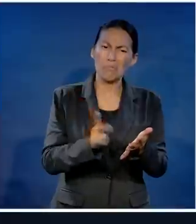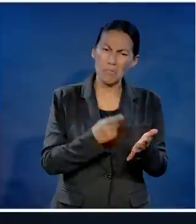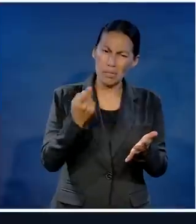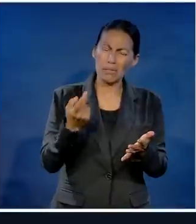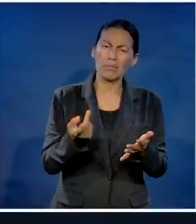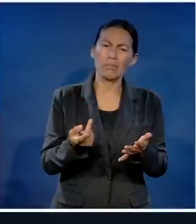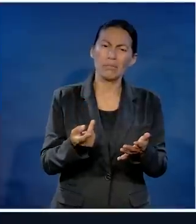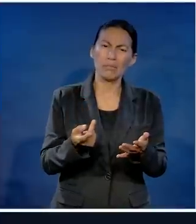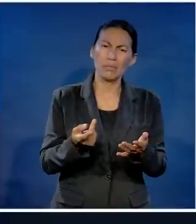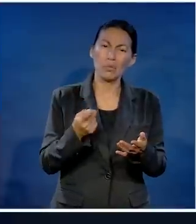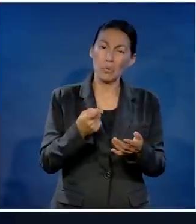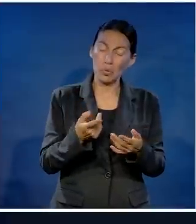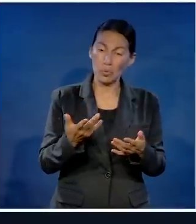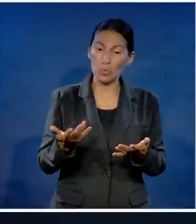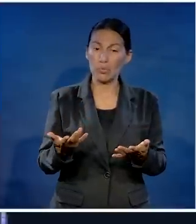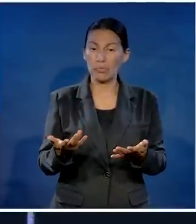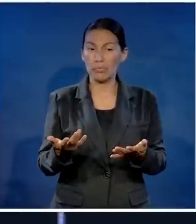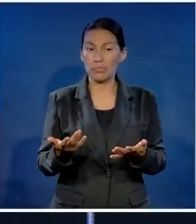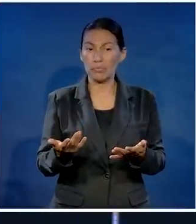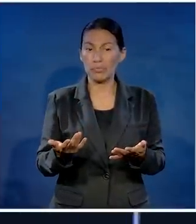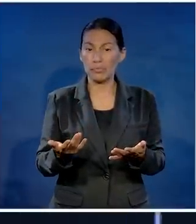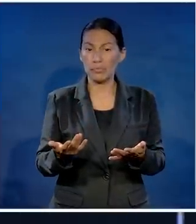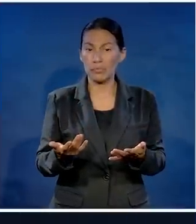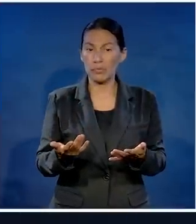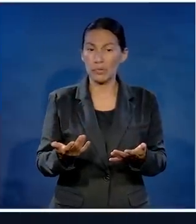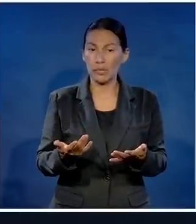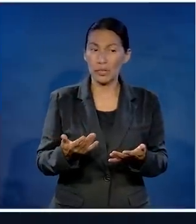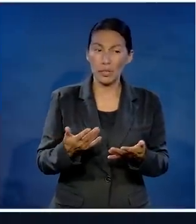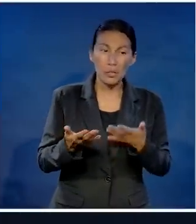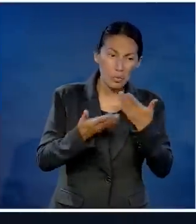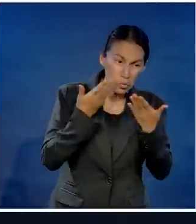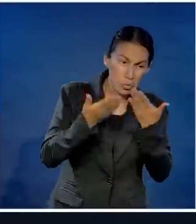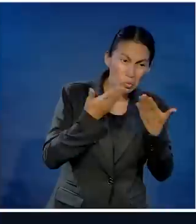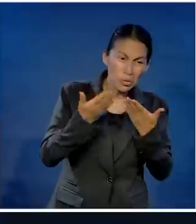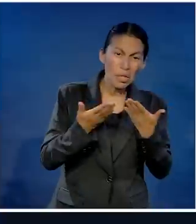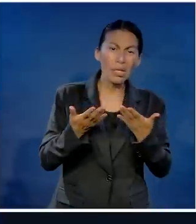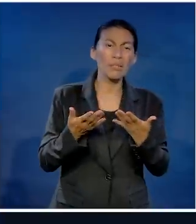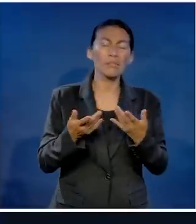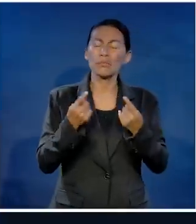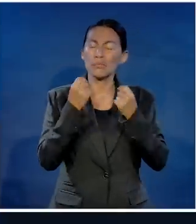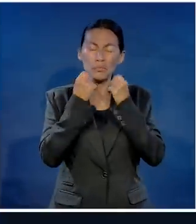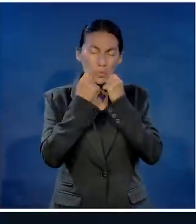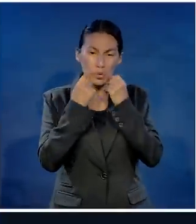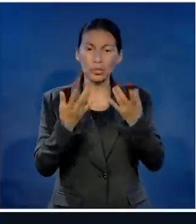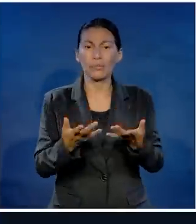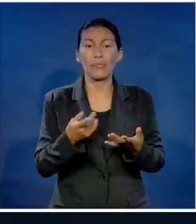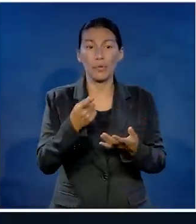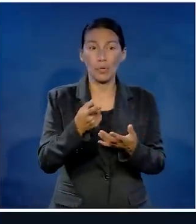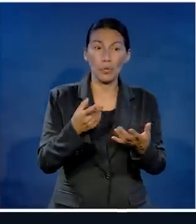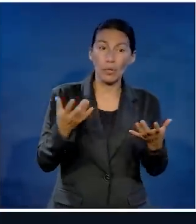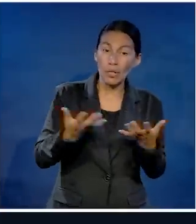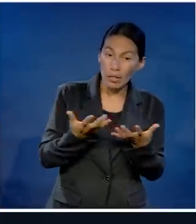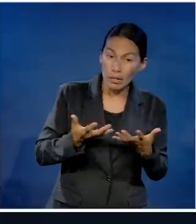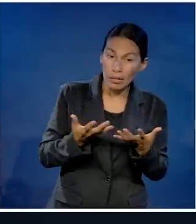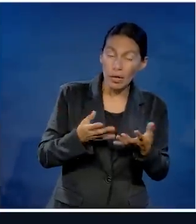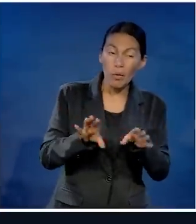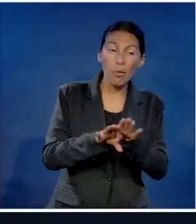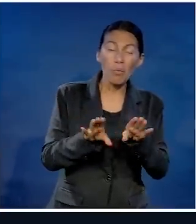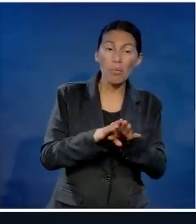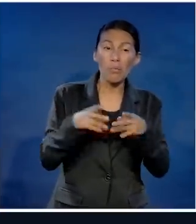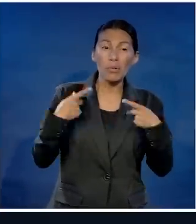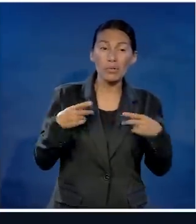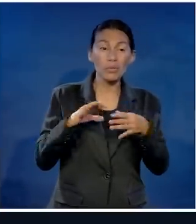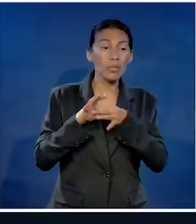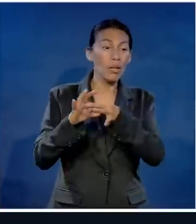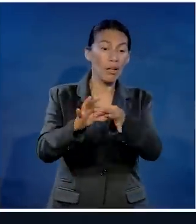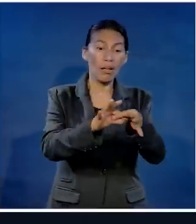vez tras vez. No importa la carrera que usted tenga, qué tan impecable y brillante sea. La forma en